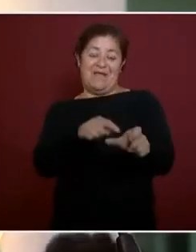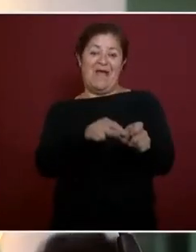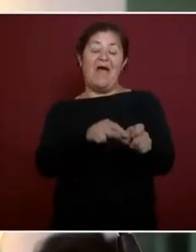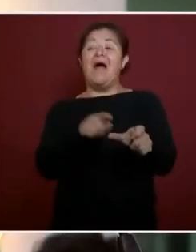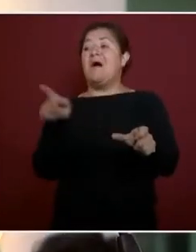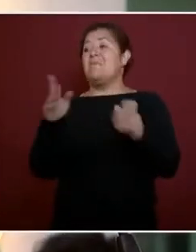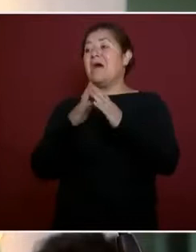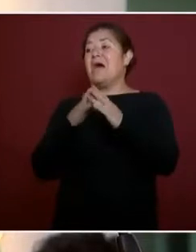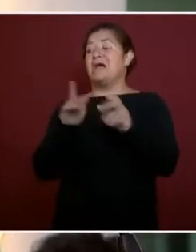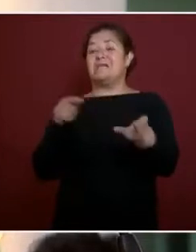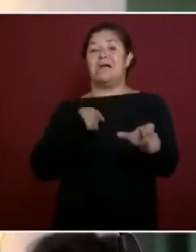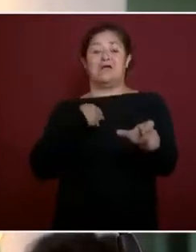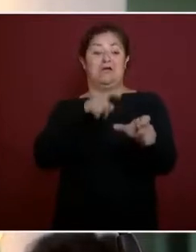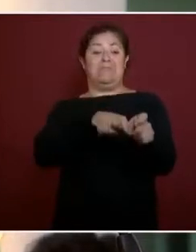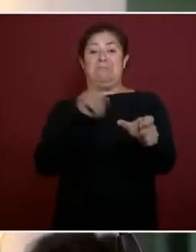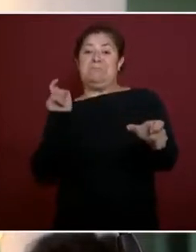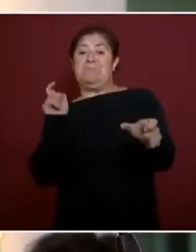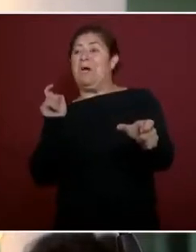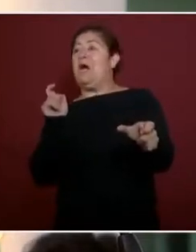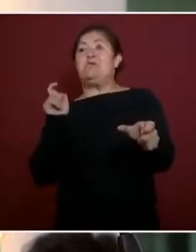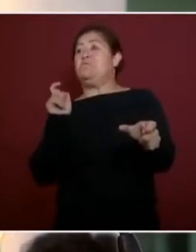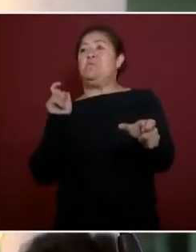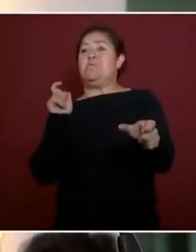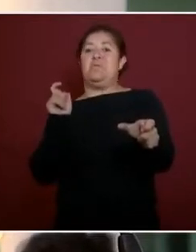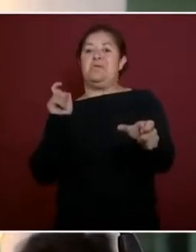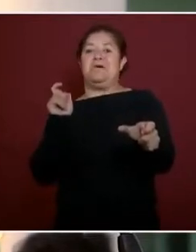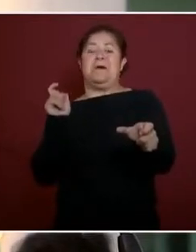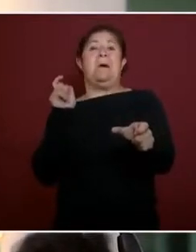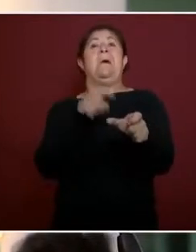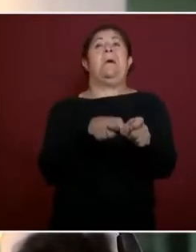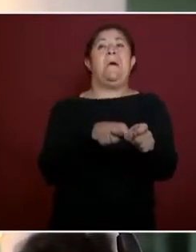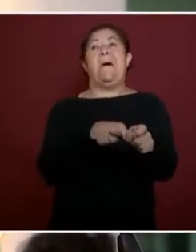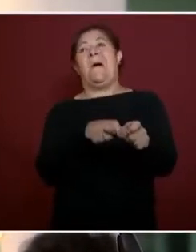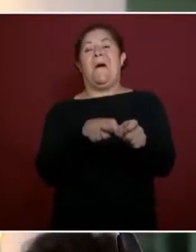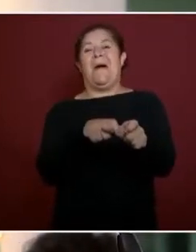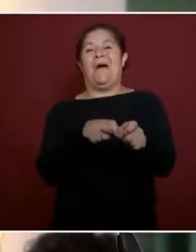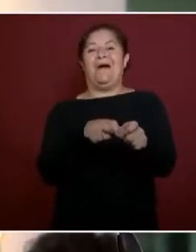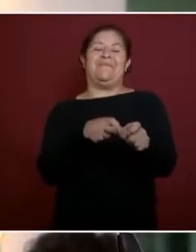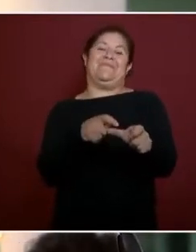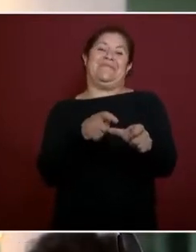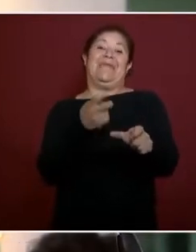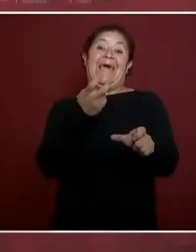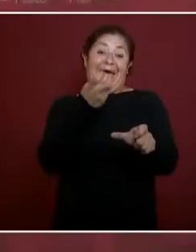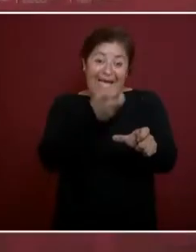la casa, pues esos son valores que tenemos.